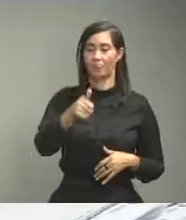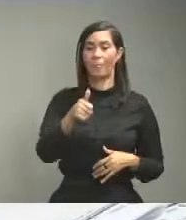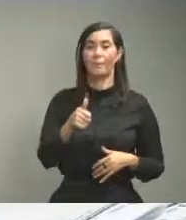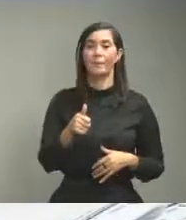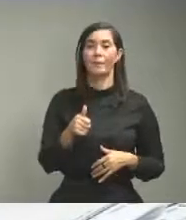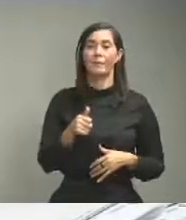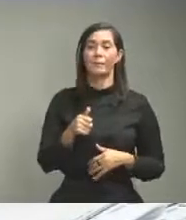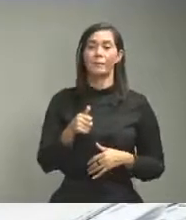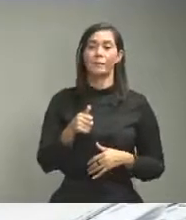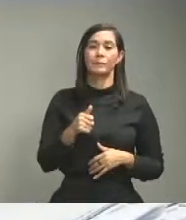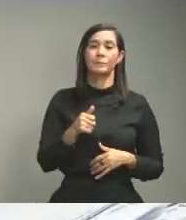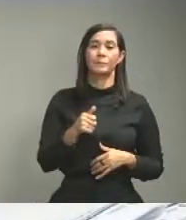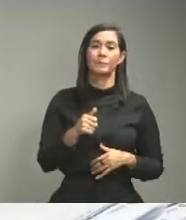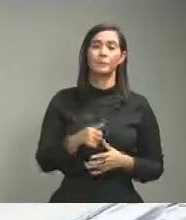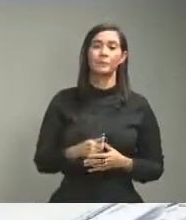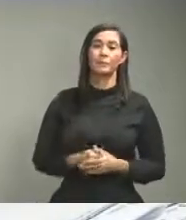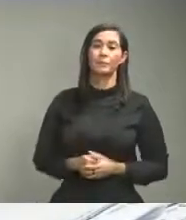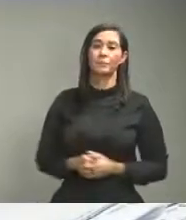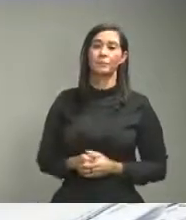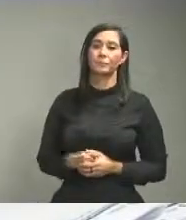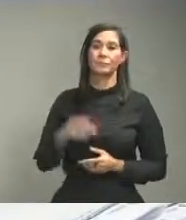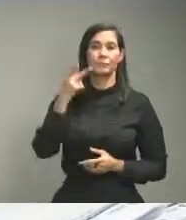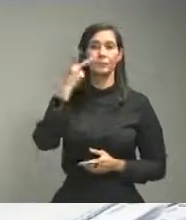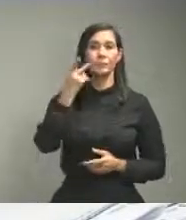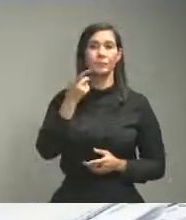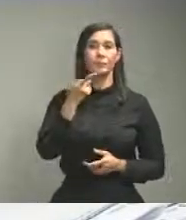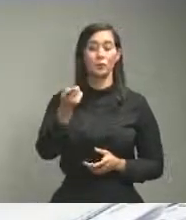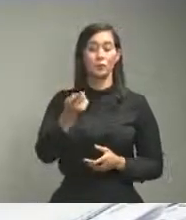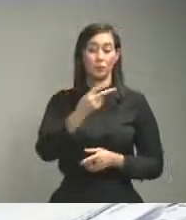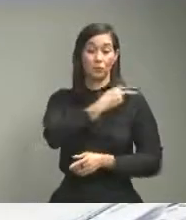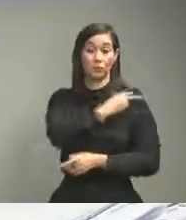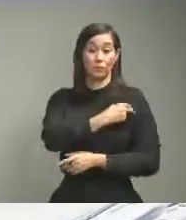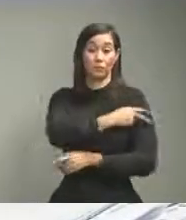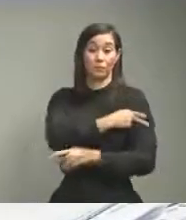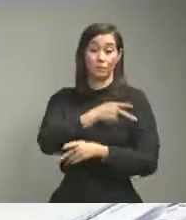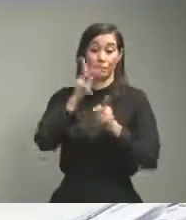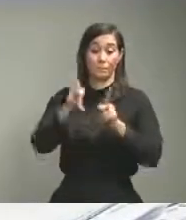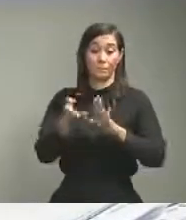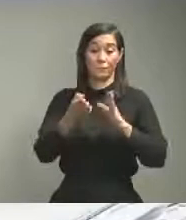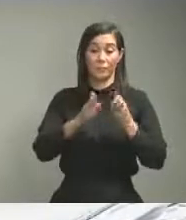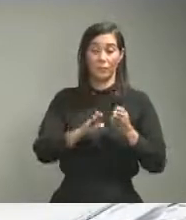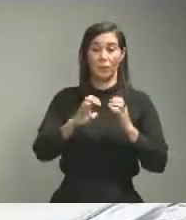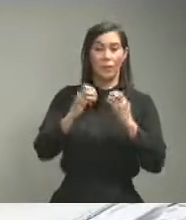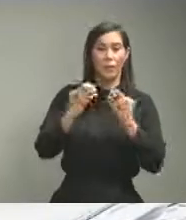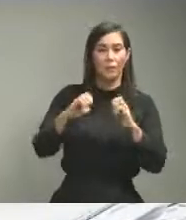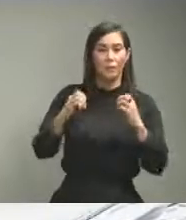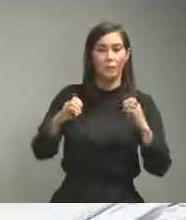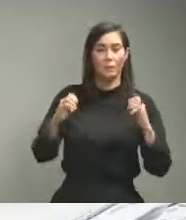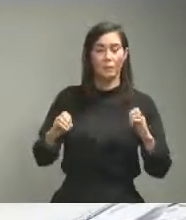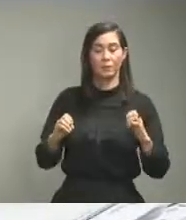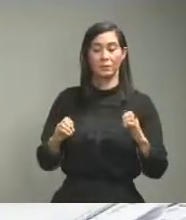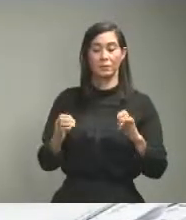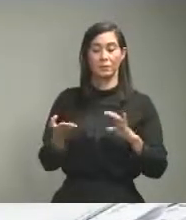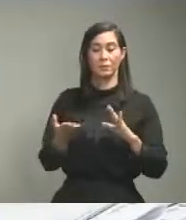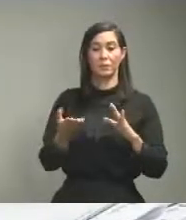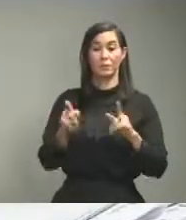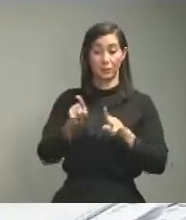tomemos de referencia a lo que yo acabo de decir sobre hospitalizaciones UCI de alta y fallecidos